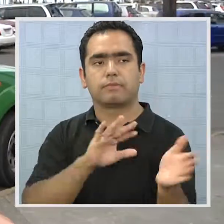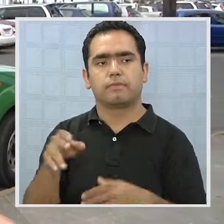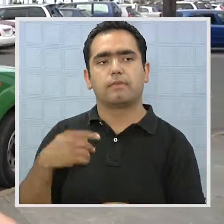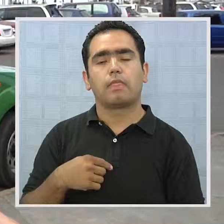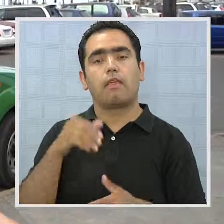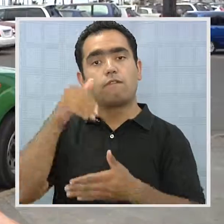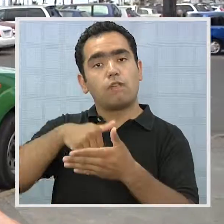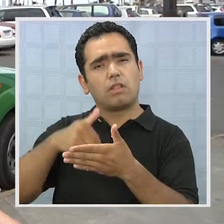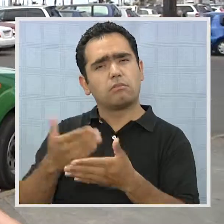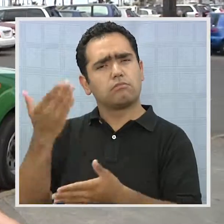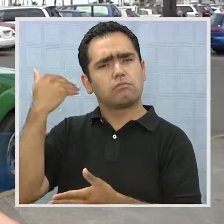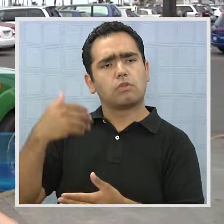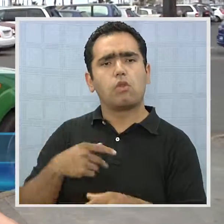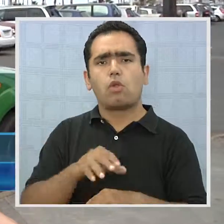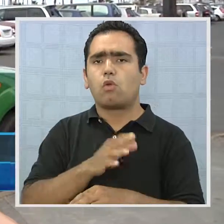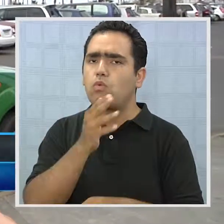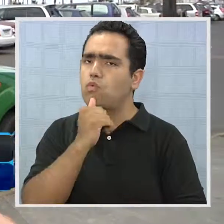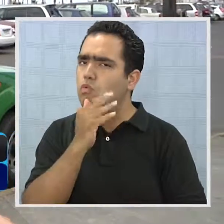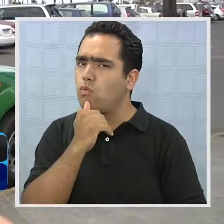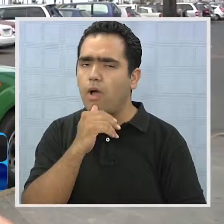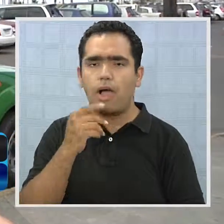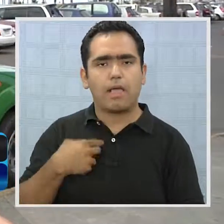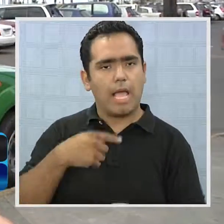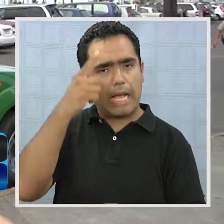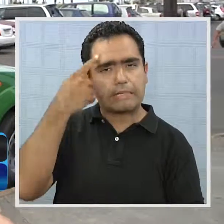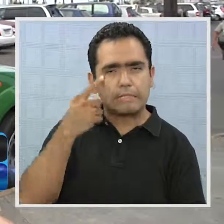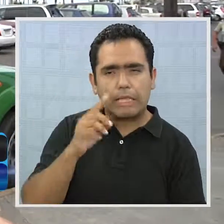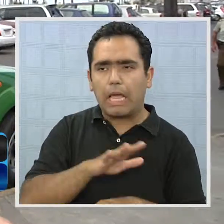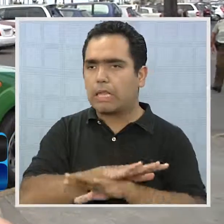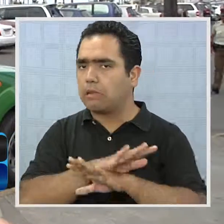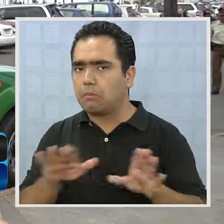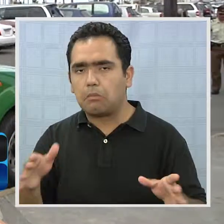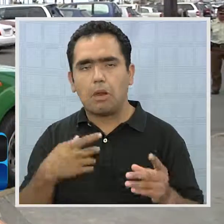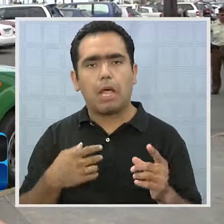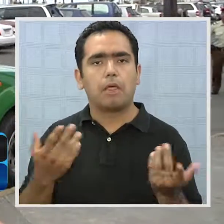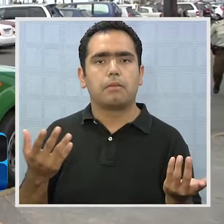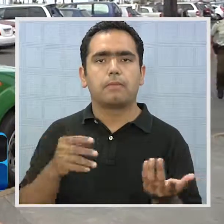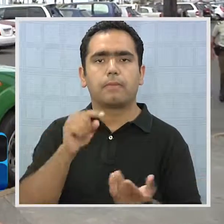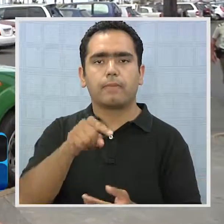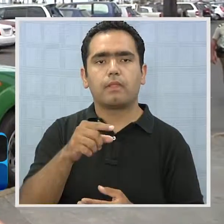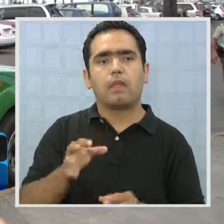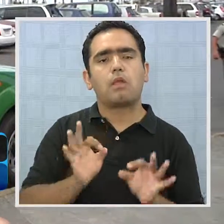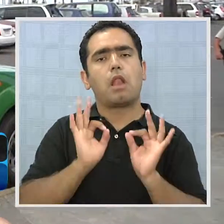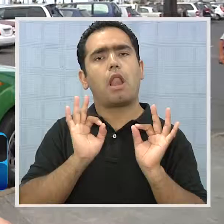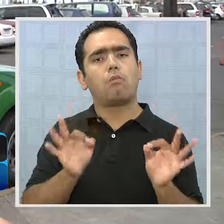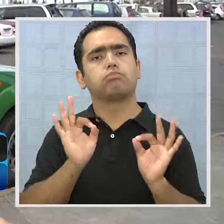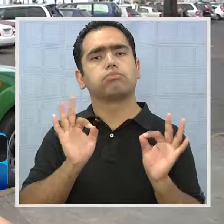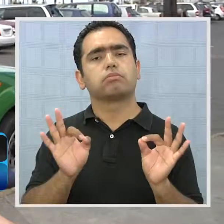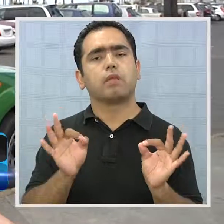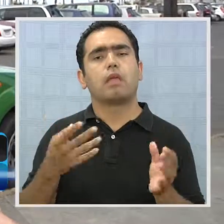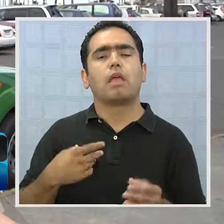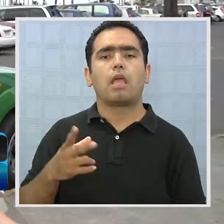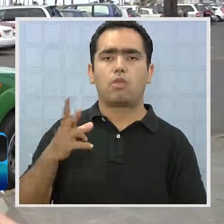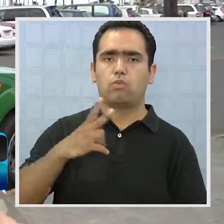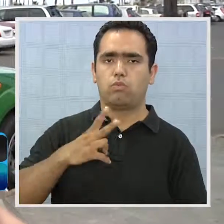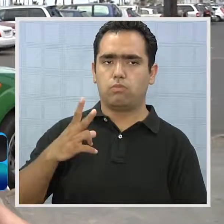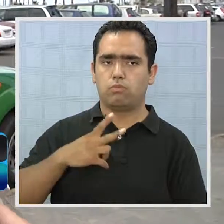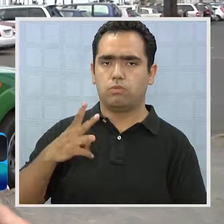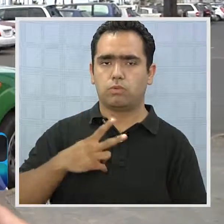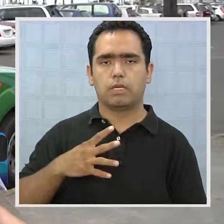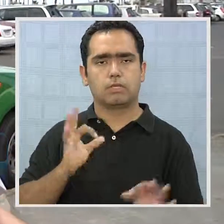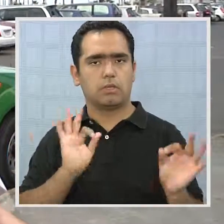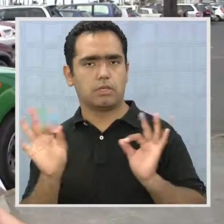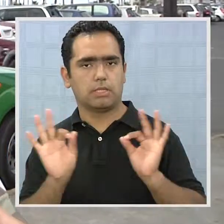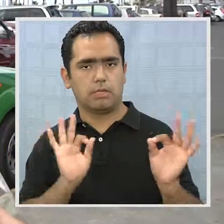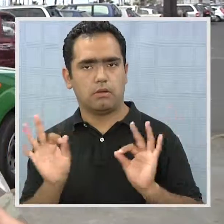votaciones anteriores no hubo ningún incidente que lamentar. La educación cívica del Iquiqueño es sumamente positiva y eso se